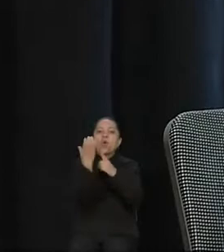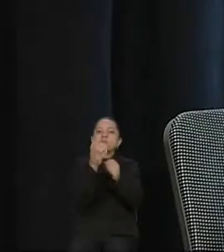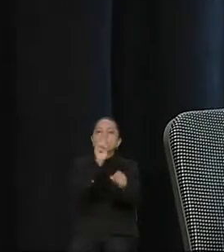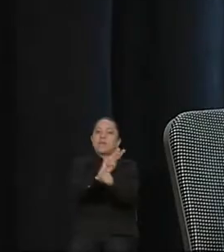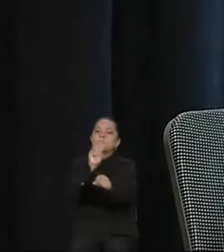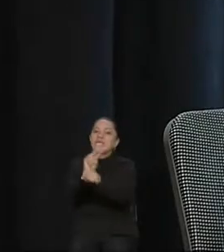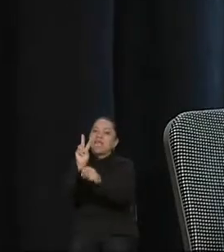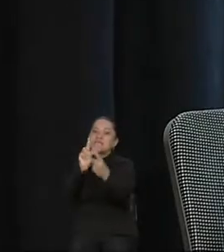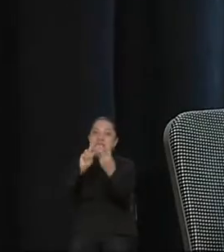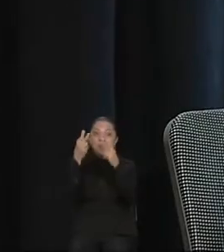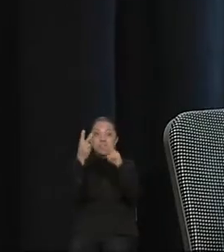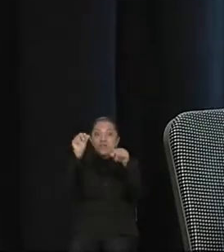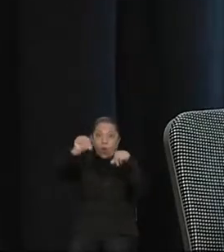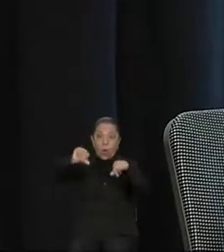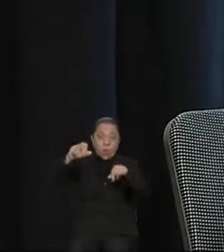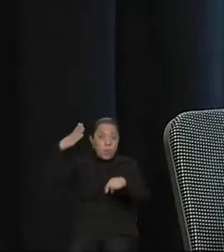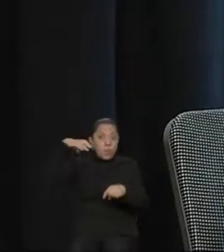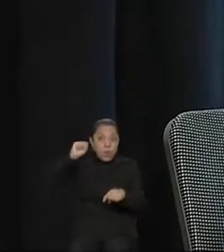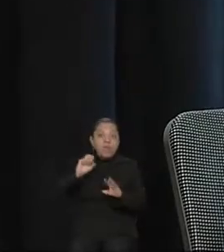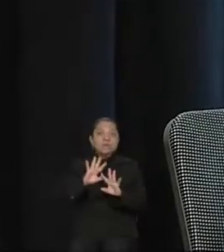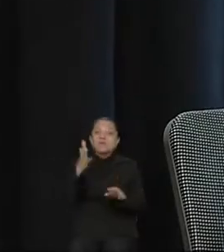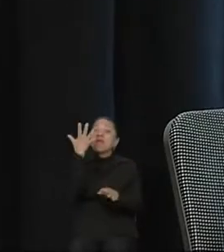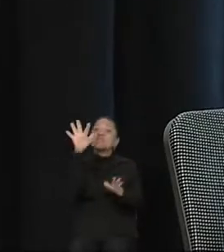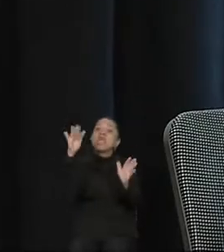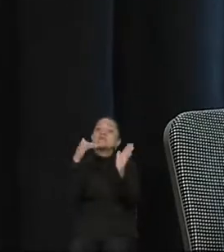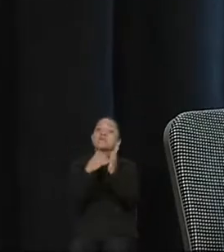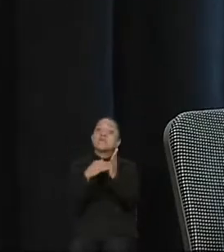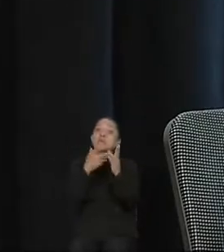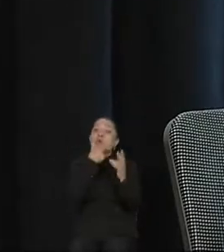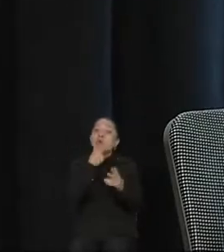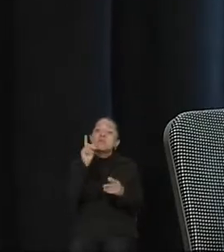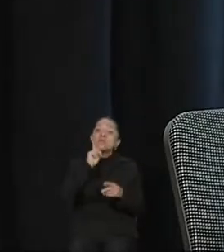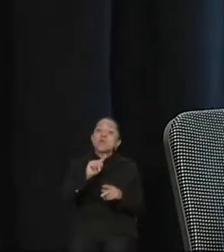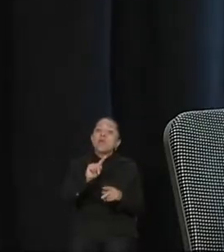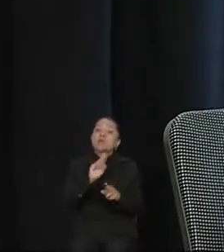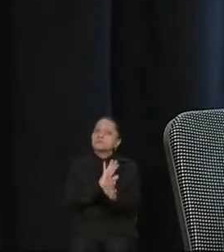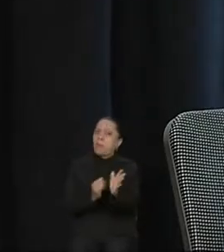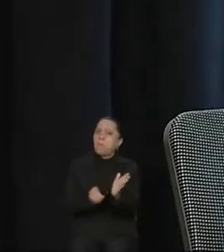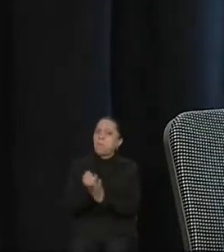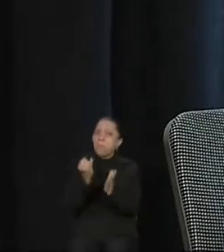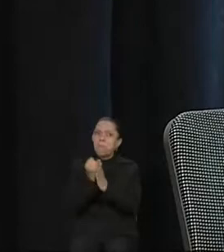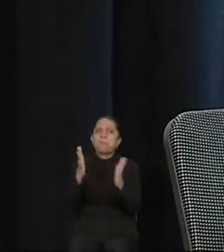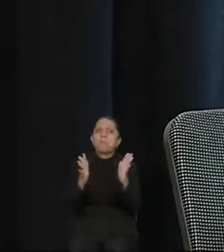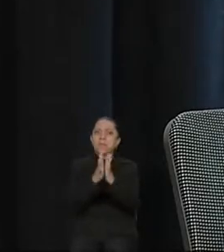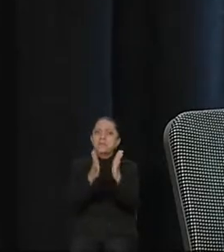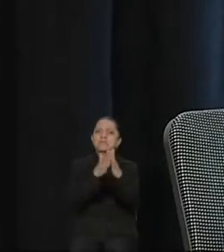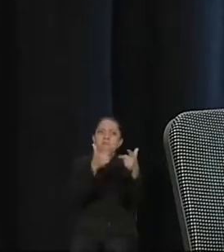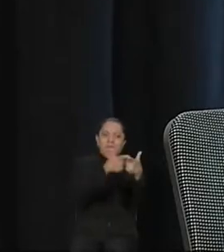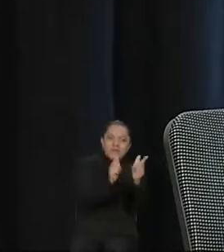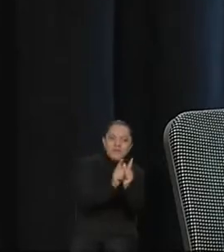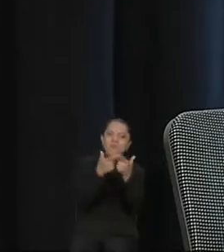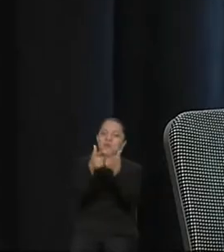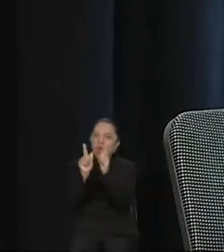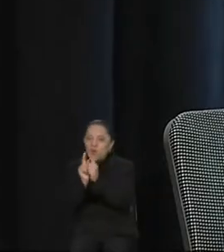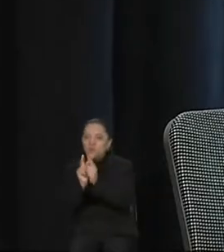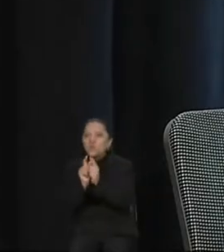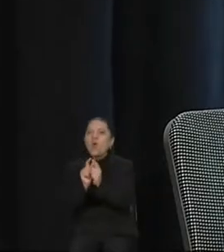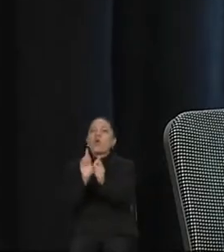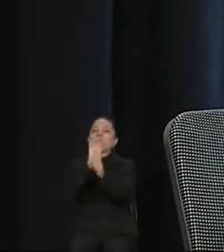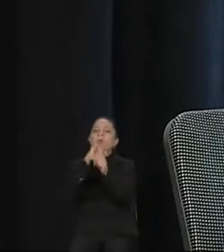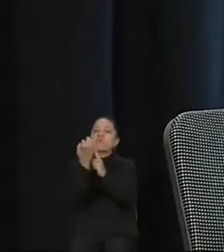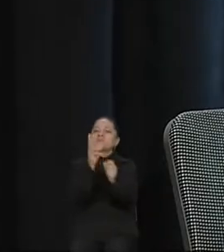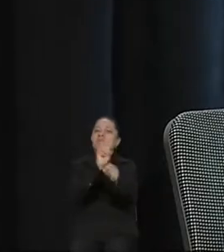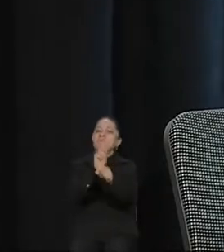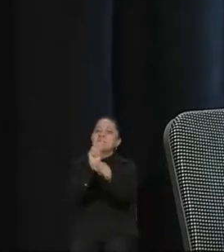mil mujeres y hombres que decididamente están participando en esta estrategia. Se requiere avanzar, como lo propone también Rodrigo Galloso